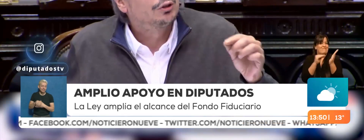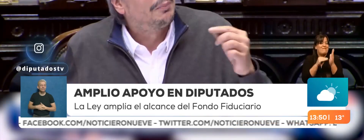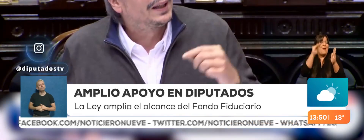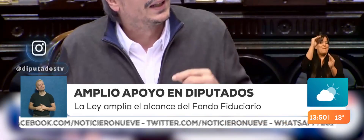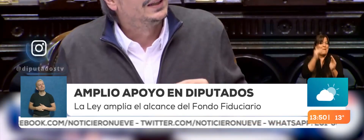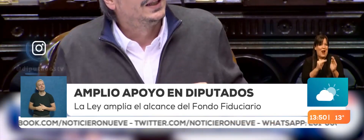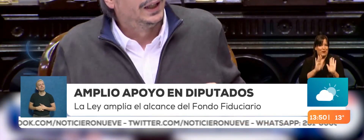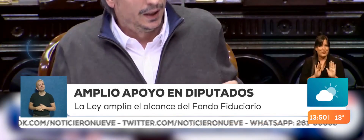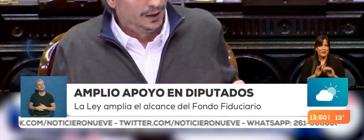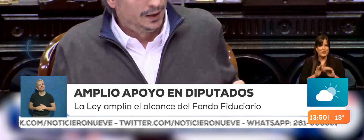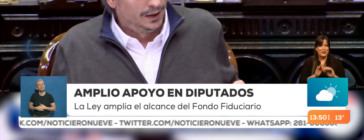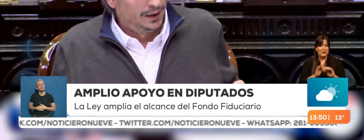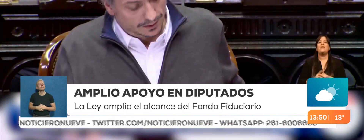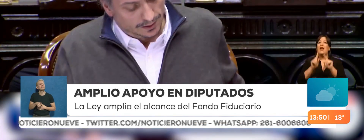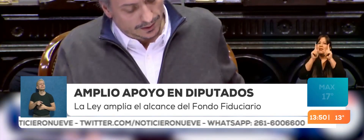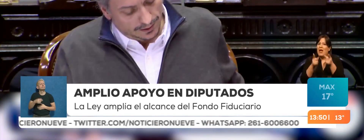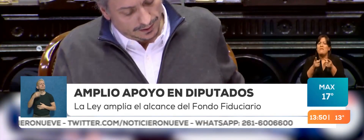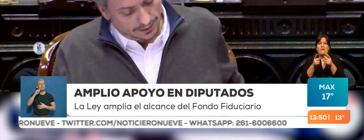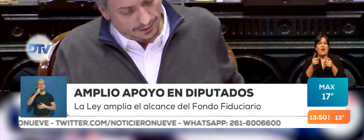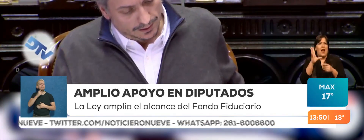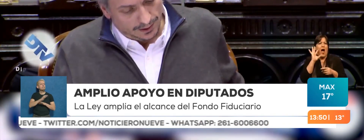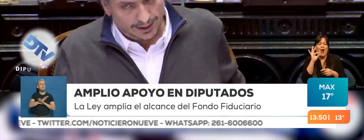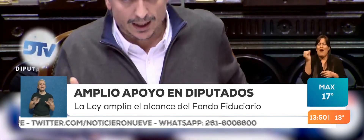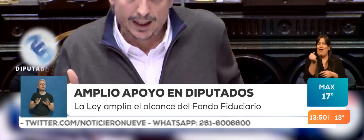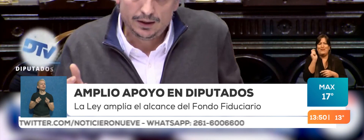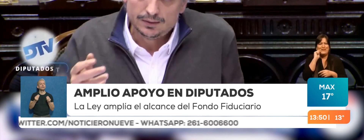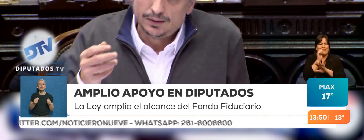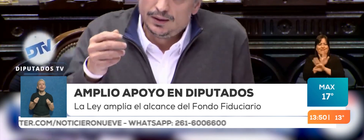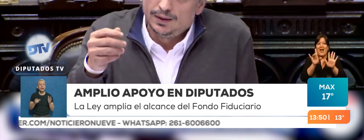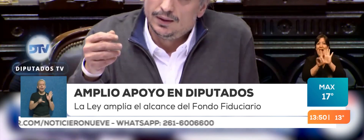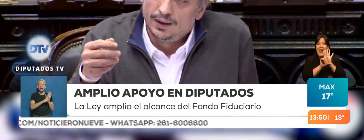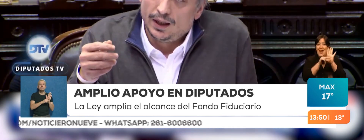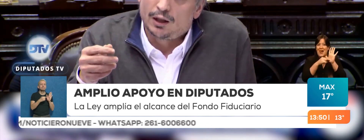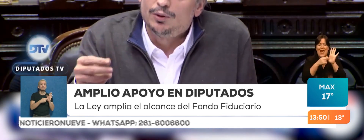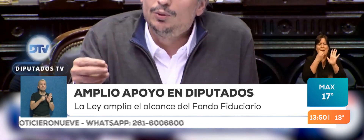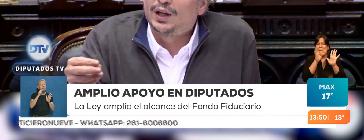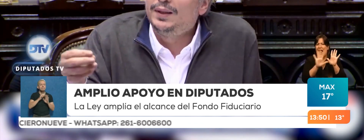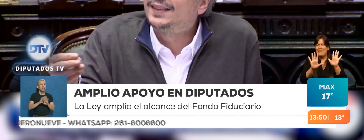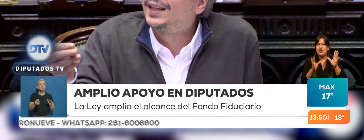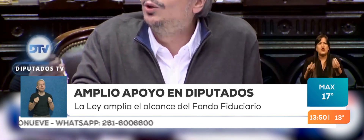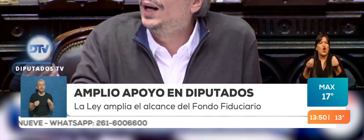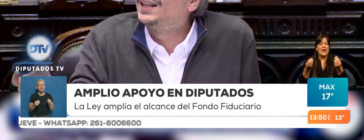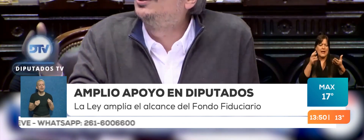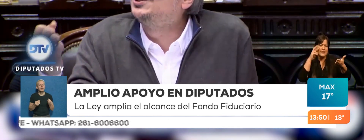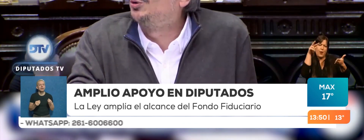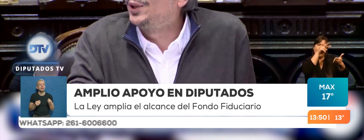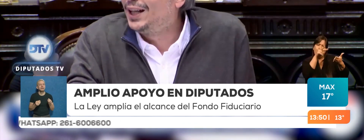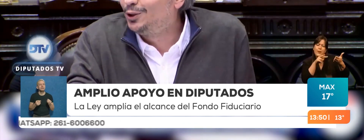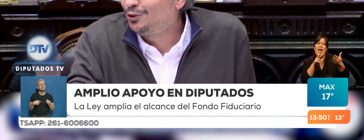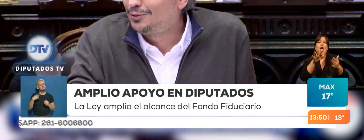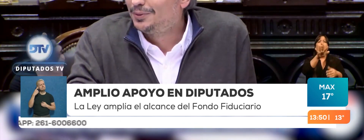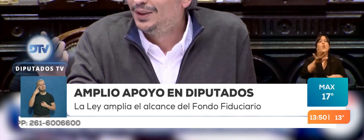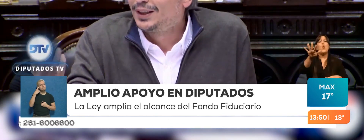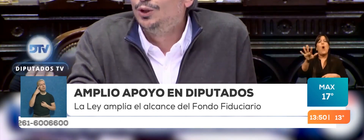Lo maravilloso aparte que tiene esta ley es que cuando uno revisa qué lugares son